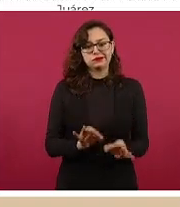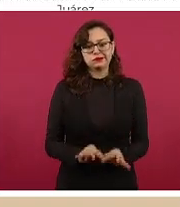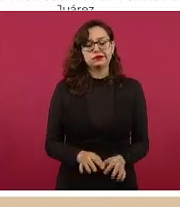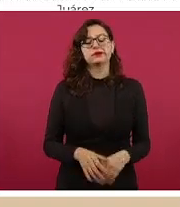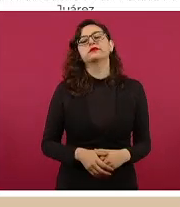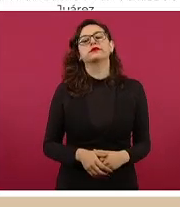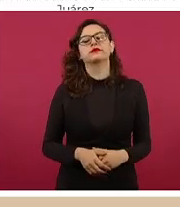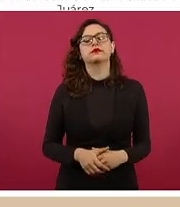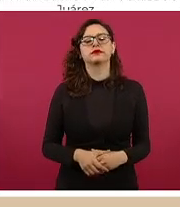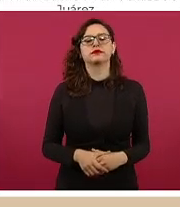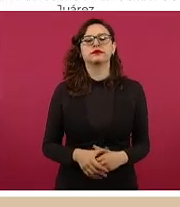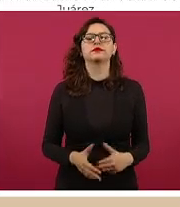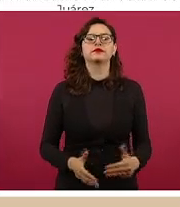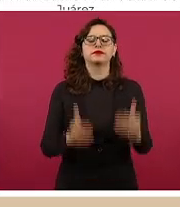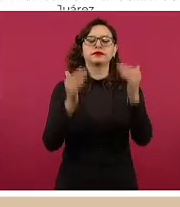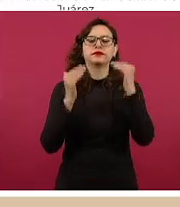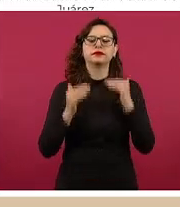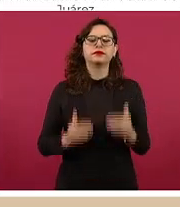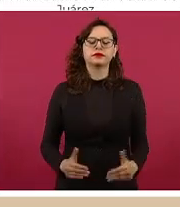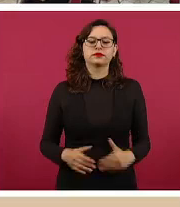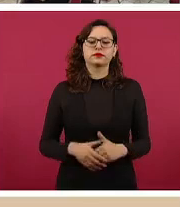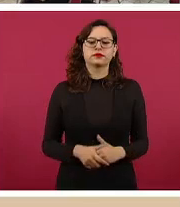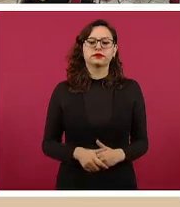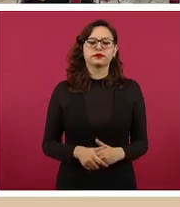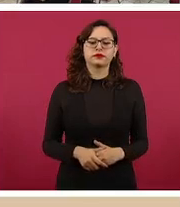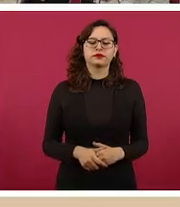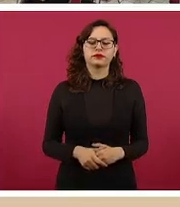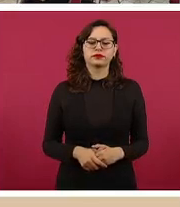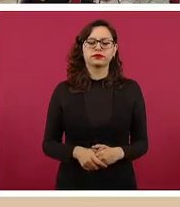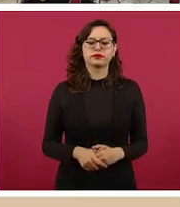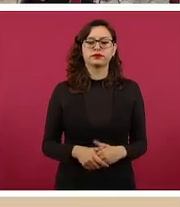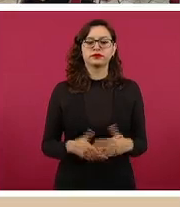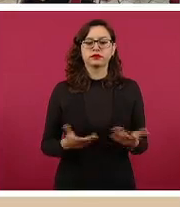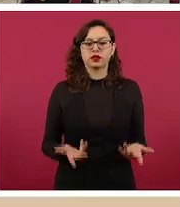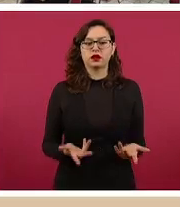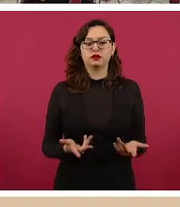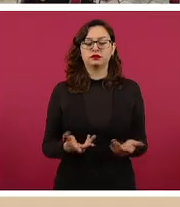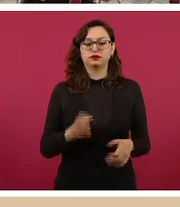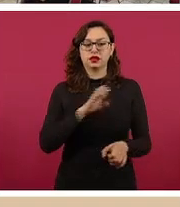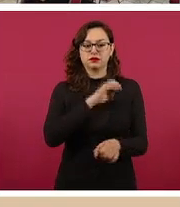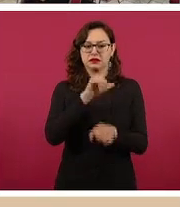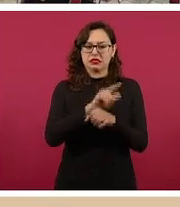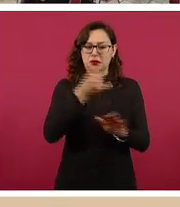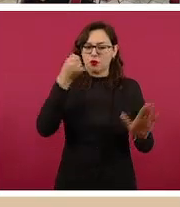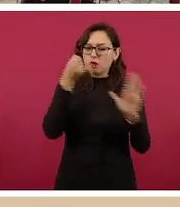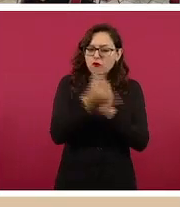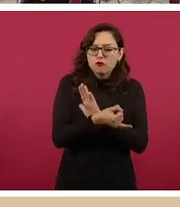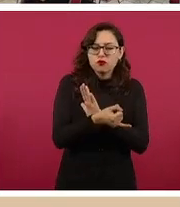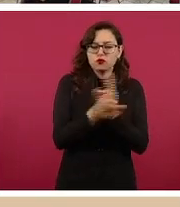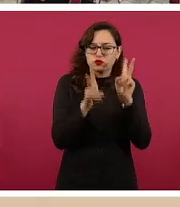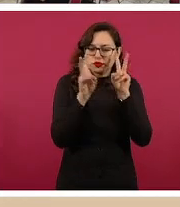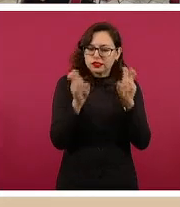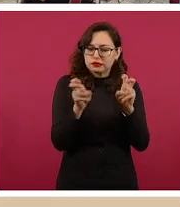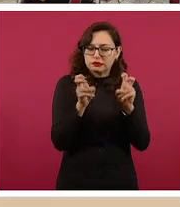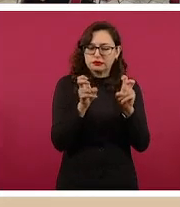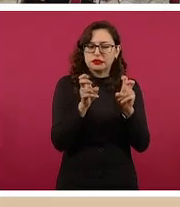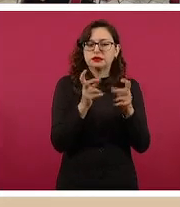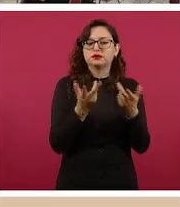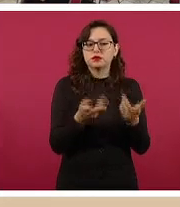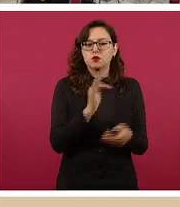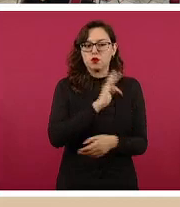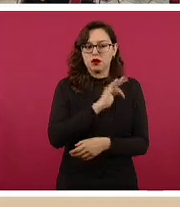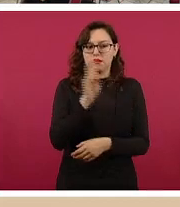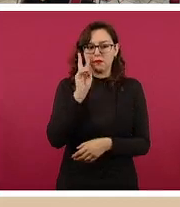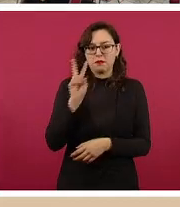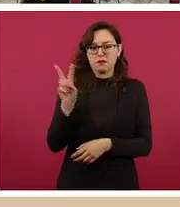siguiente, correspondiendo esto a las siguientes especialidades, es decir, en la primer columna pueden ustedes ver las